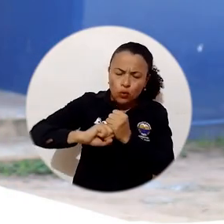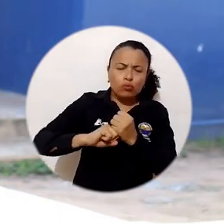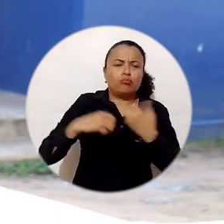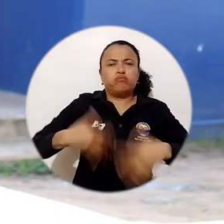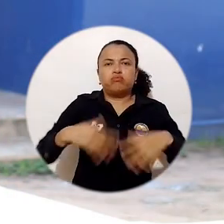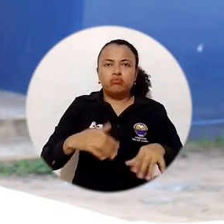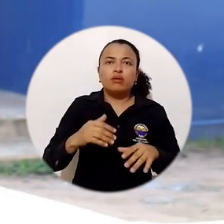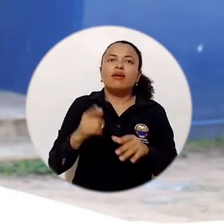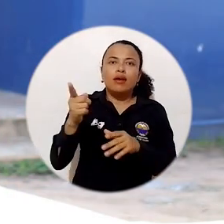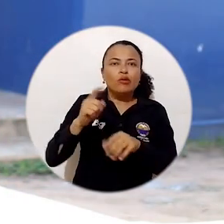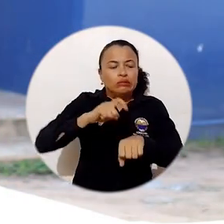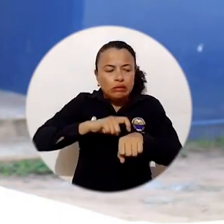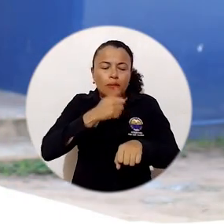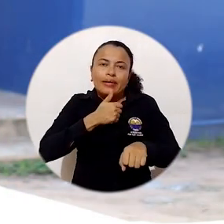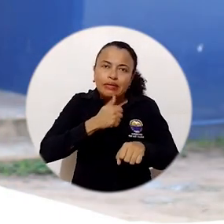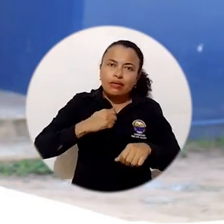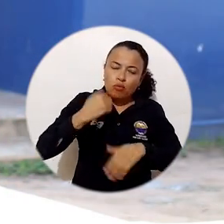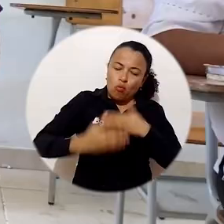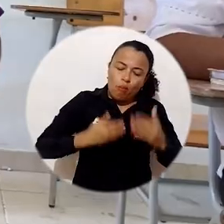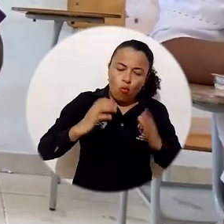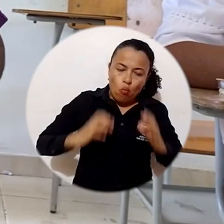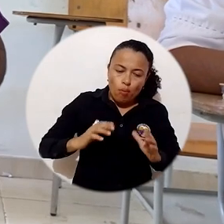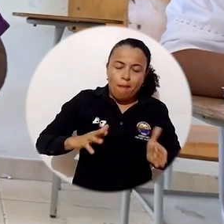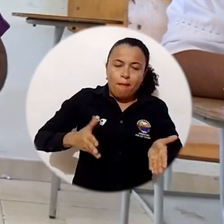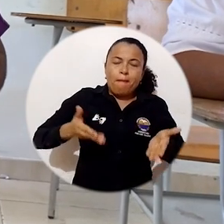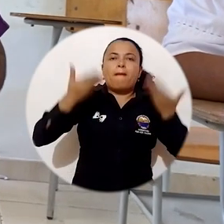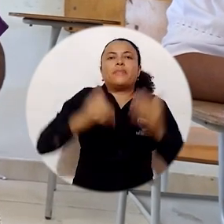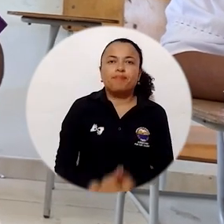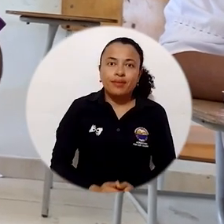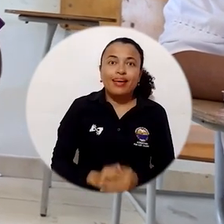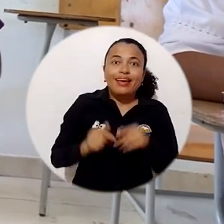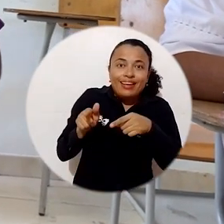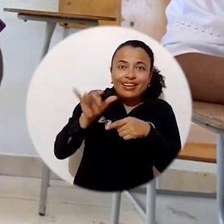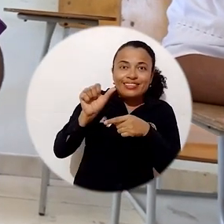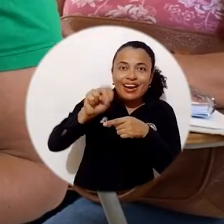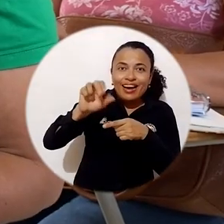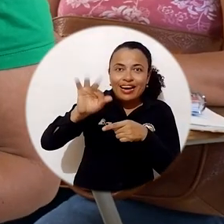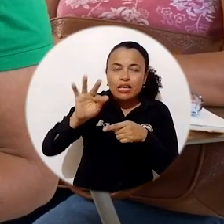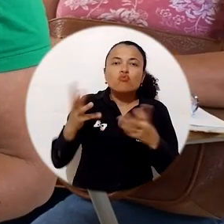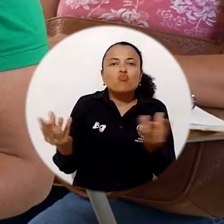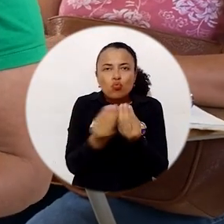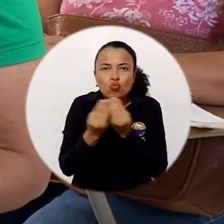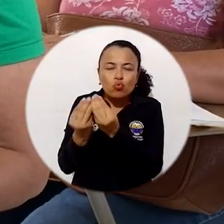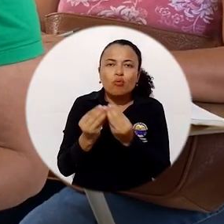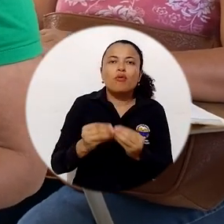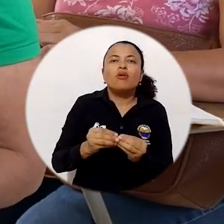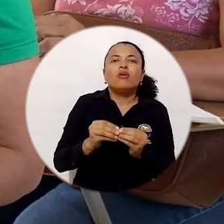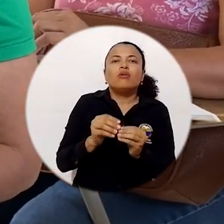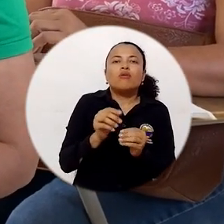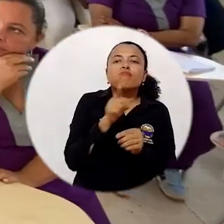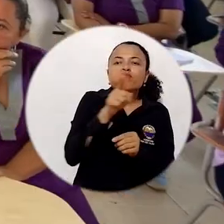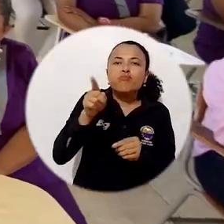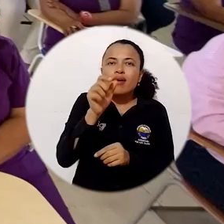académicas para superarme. Janet hace parte del grupo de 76 madres comunitarias a quienes se les